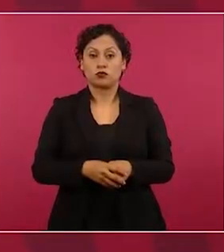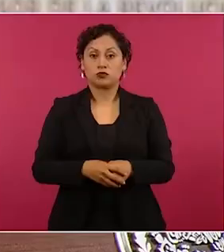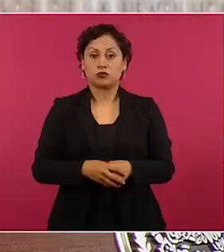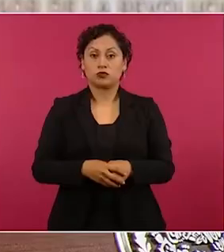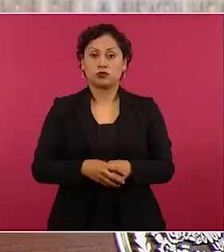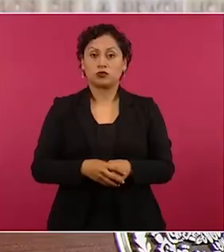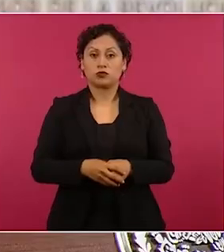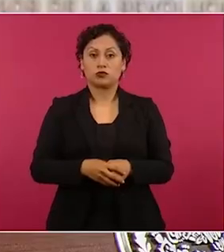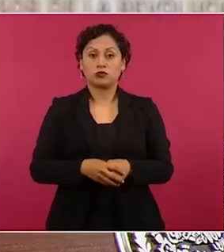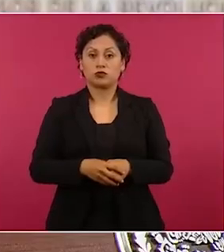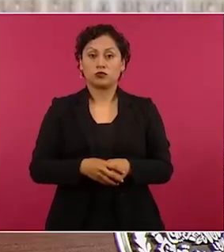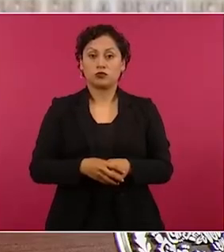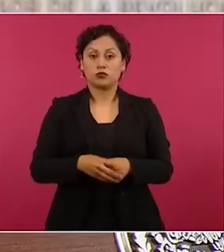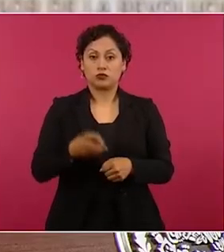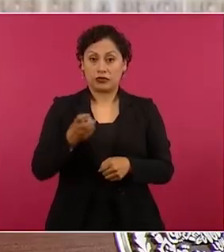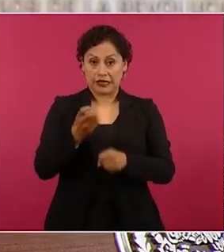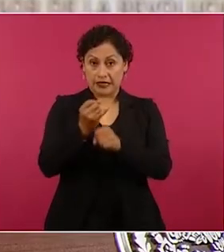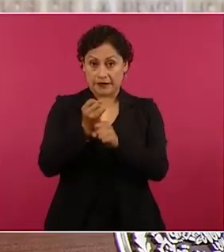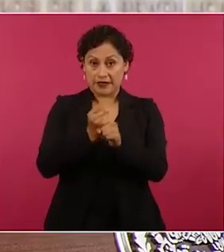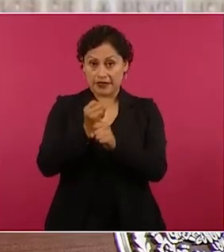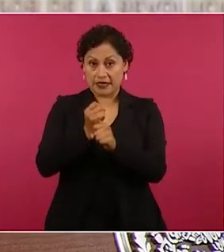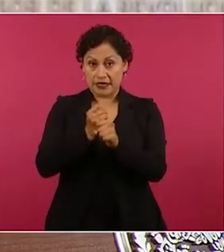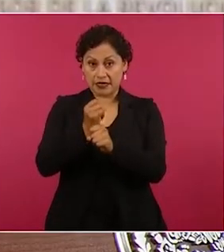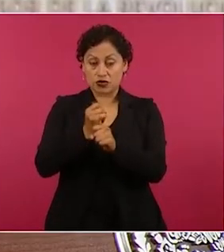iniciado un proceso en contra de un general,